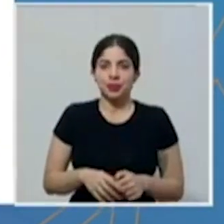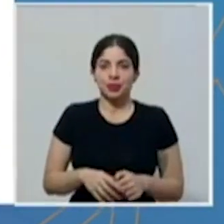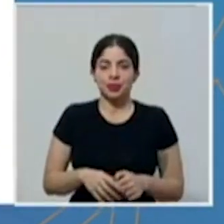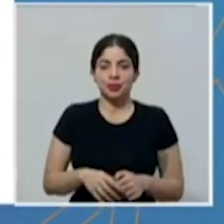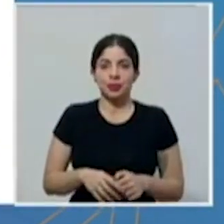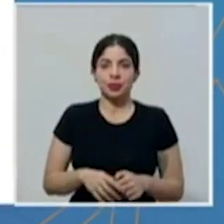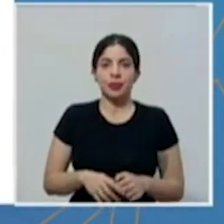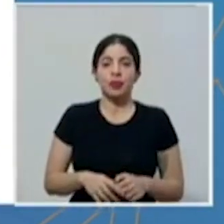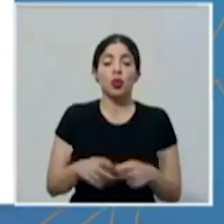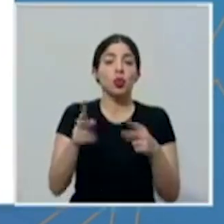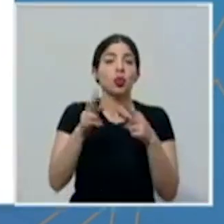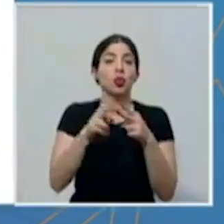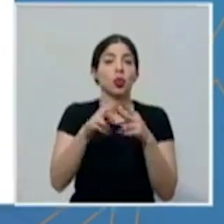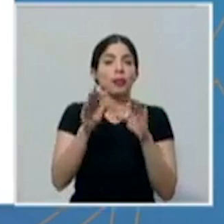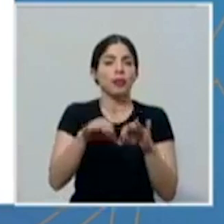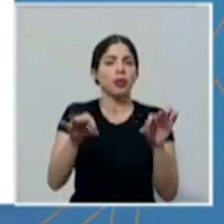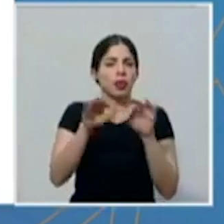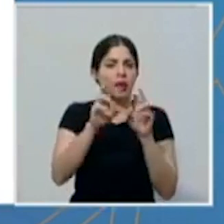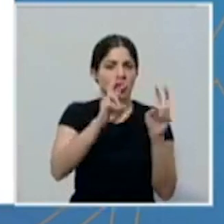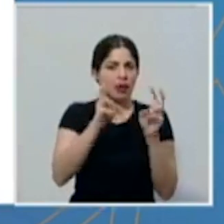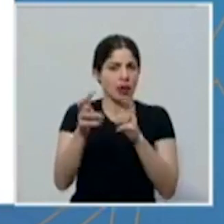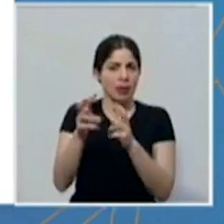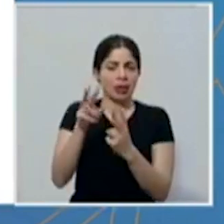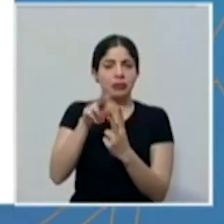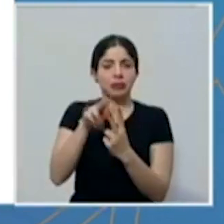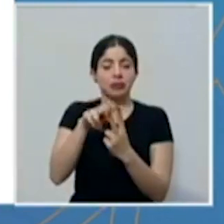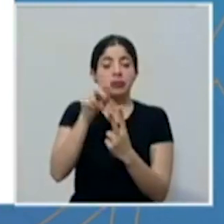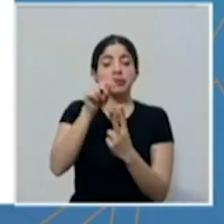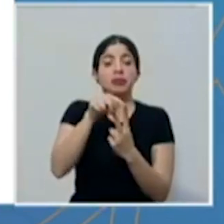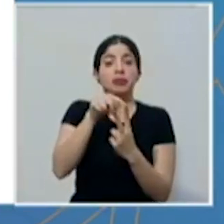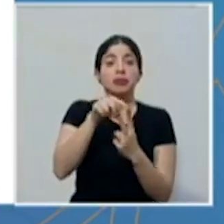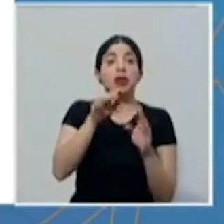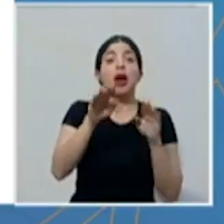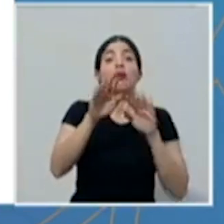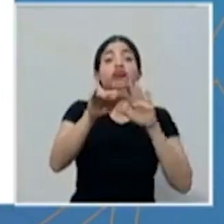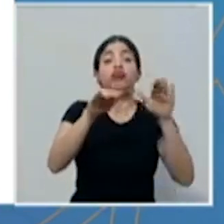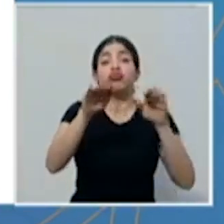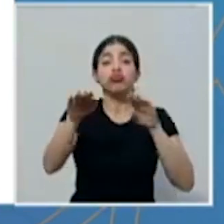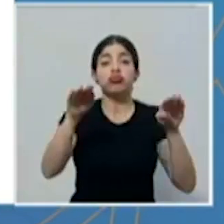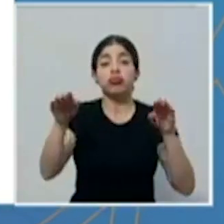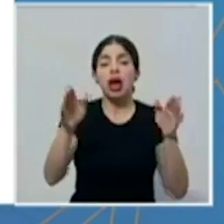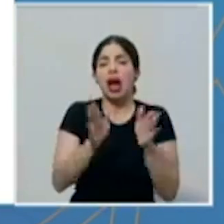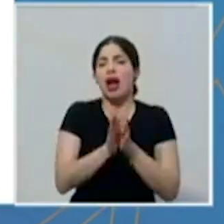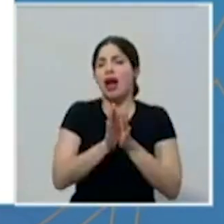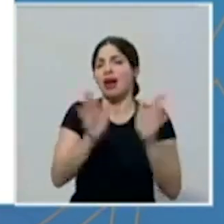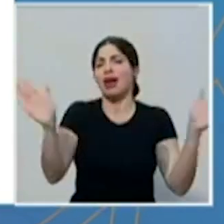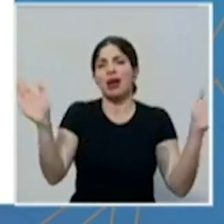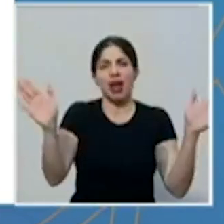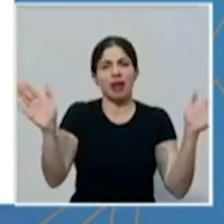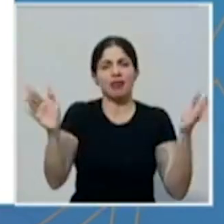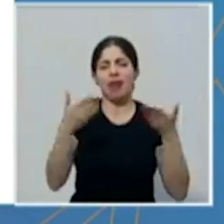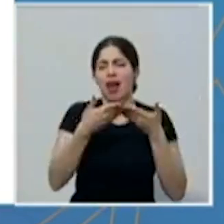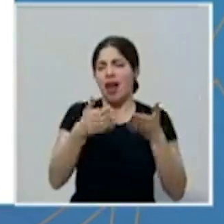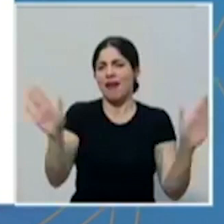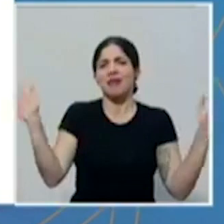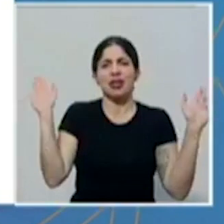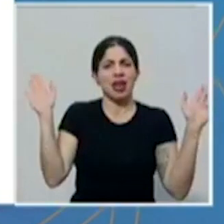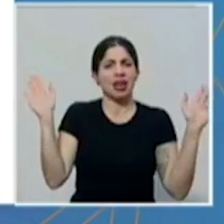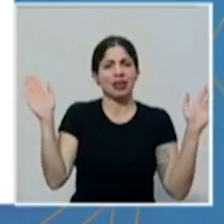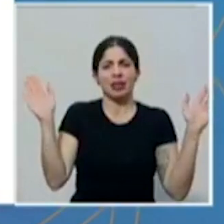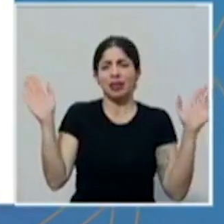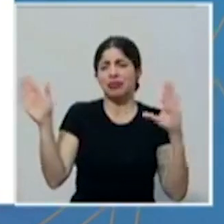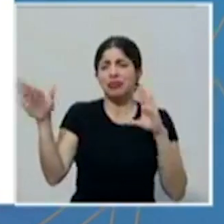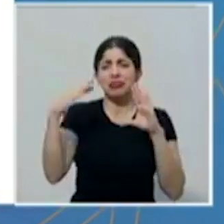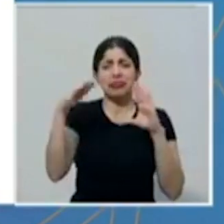Dos consideraciones muy importantes. La convocatoria es abierta, completamente abierta, y se